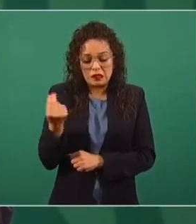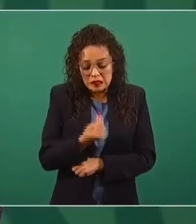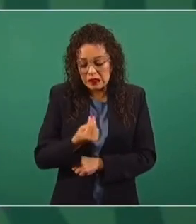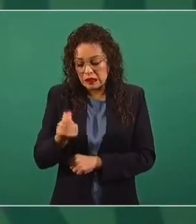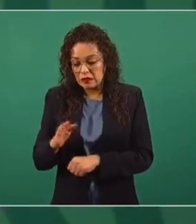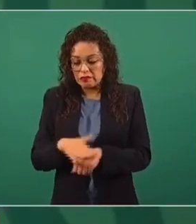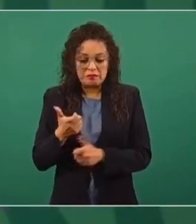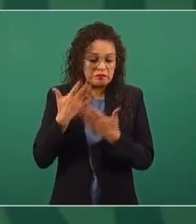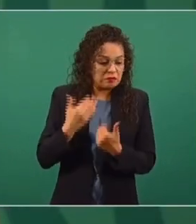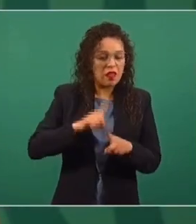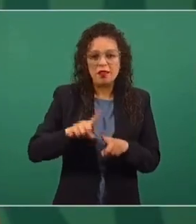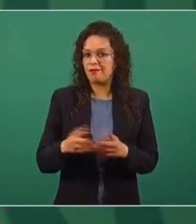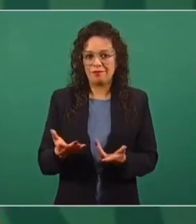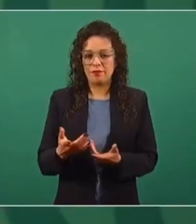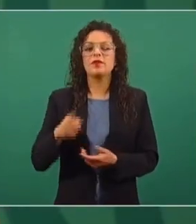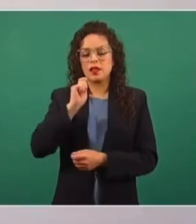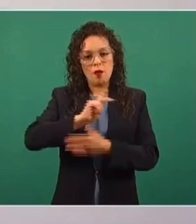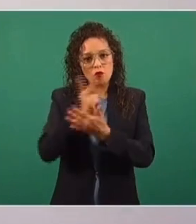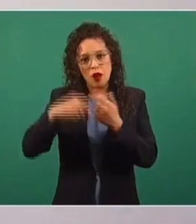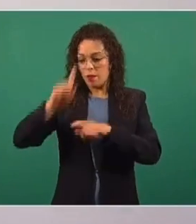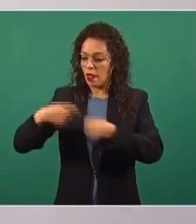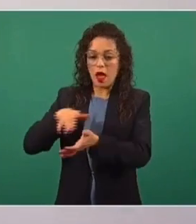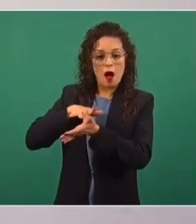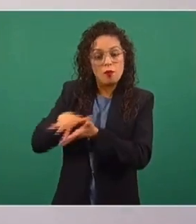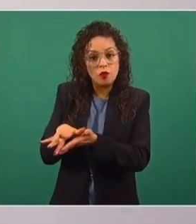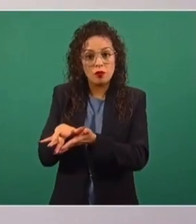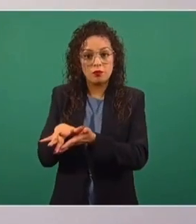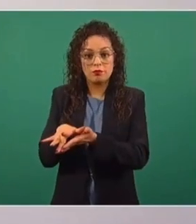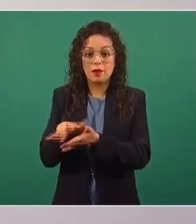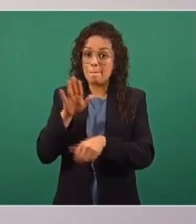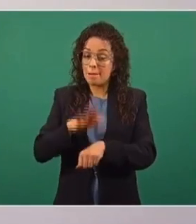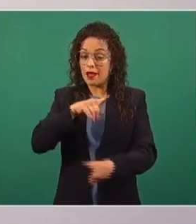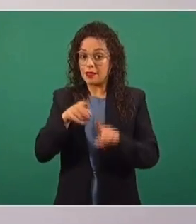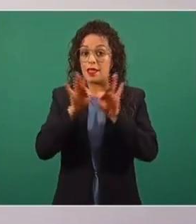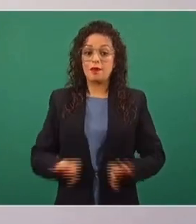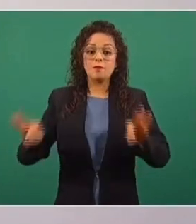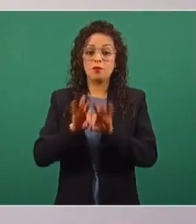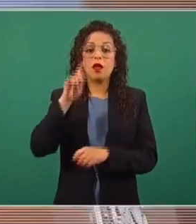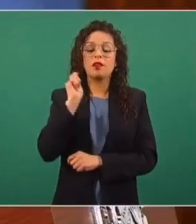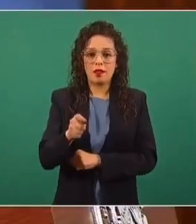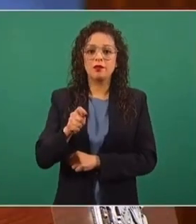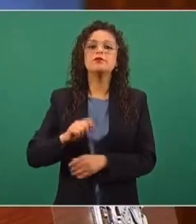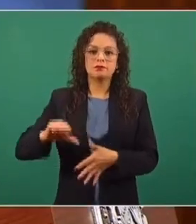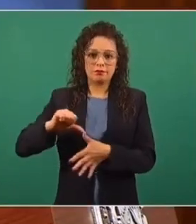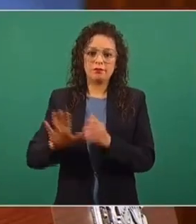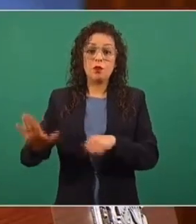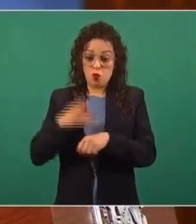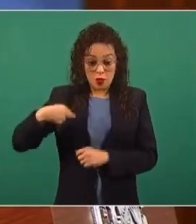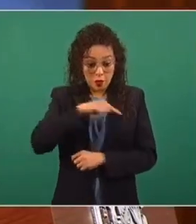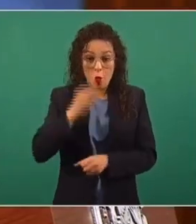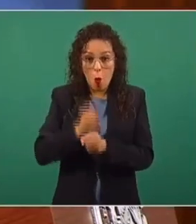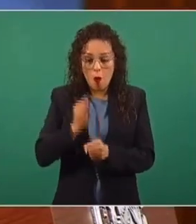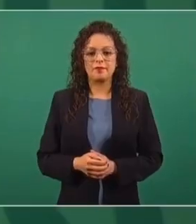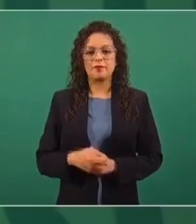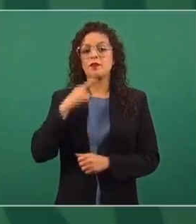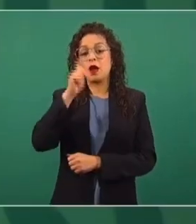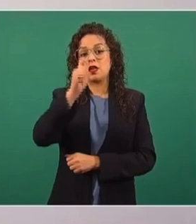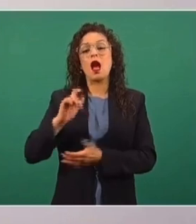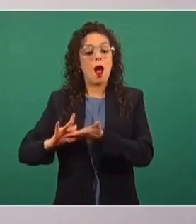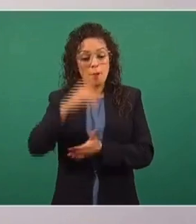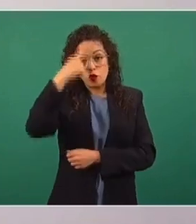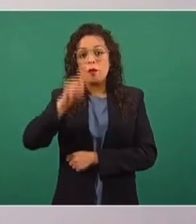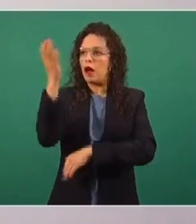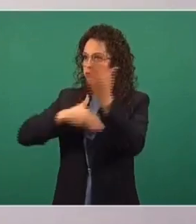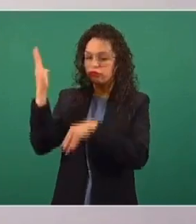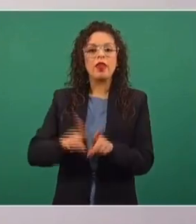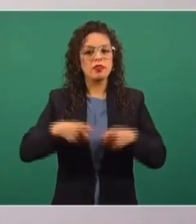programas de apoyo a Centroamérica, fundamentalmente, porque nosotros estamos haciendo ya lo que nos corresponde, lo propio. Y lo otro